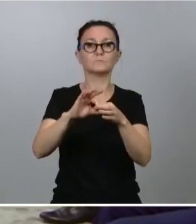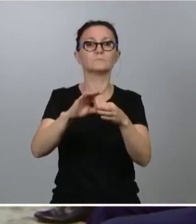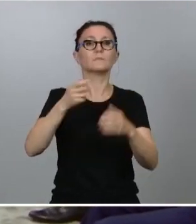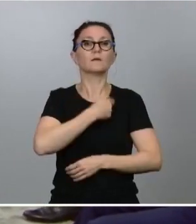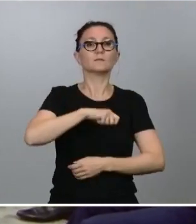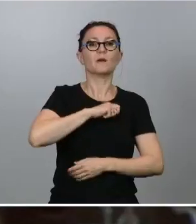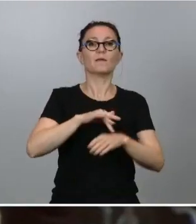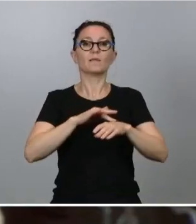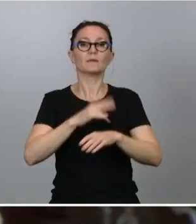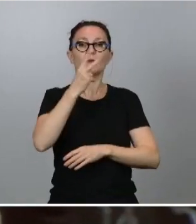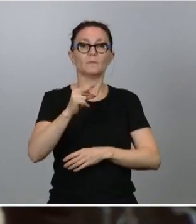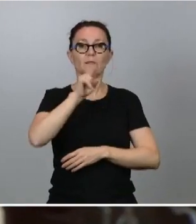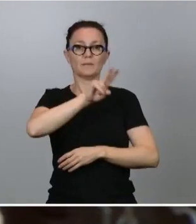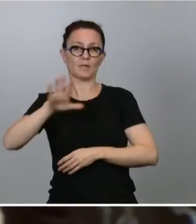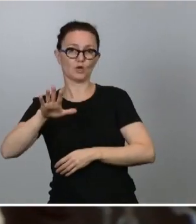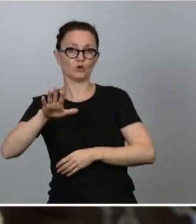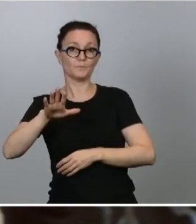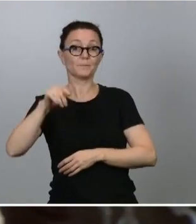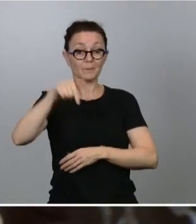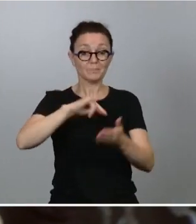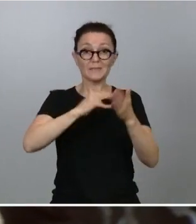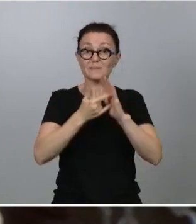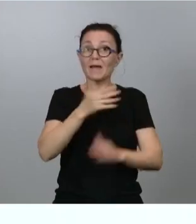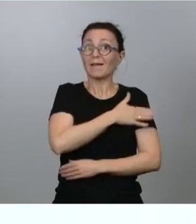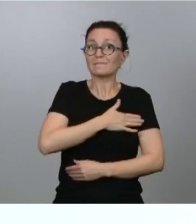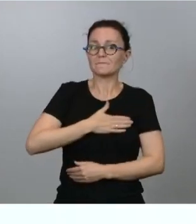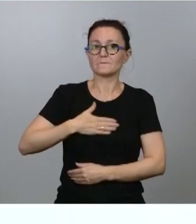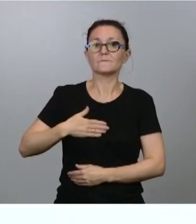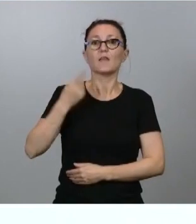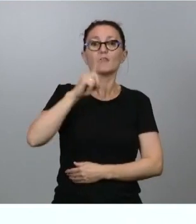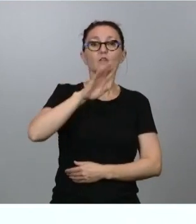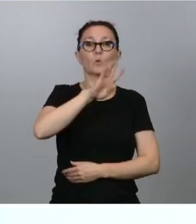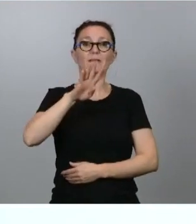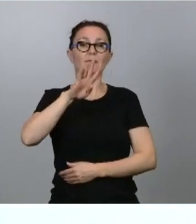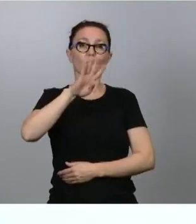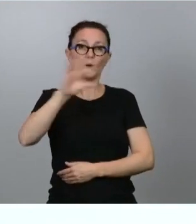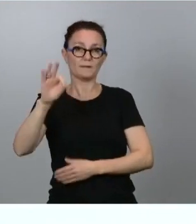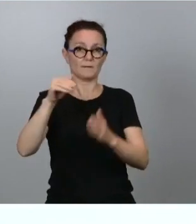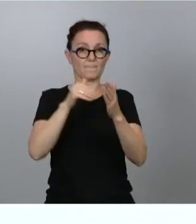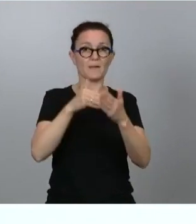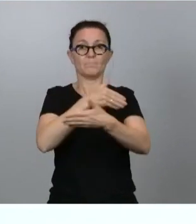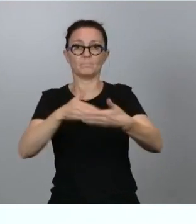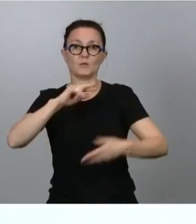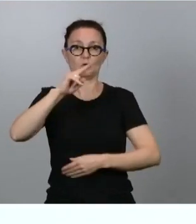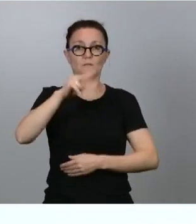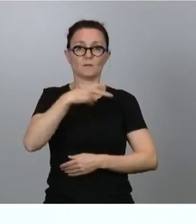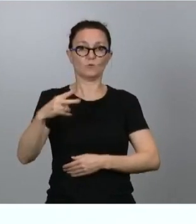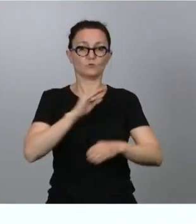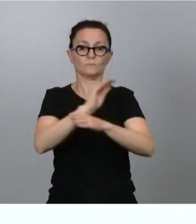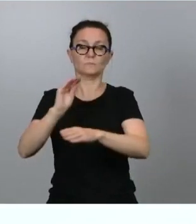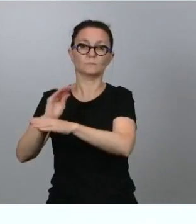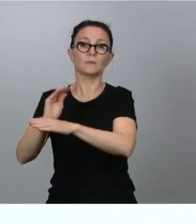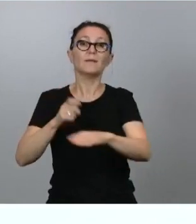Nos proponemos movilizar para este plan nada más y nada menos que 140.000 millones de euros de inversión pública y privada durante los próximos cinco años.